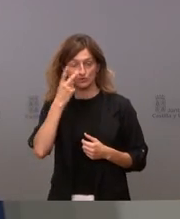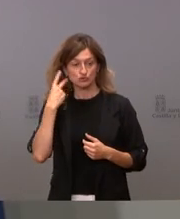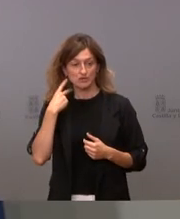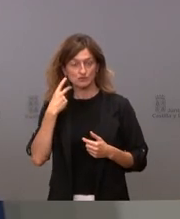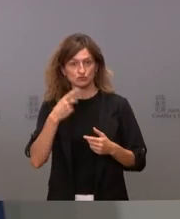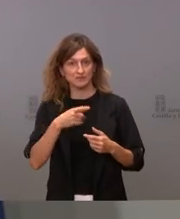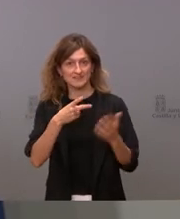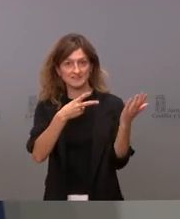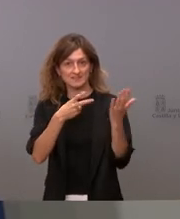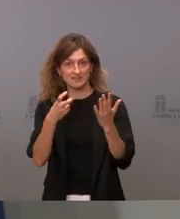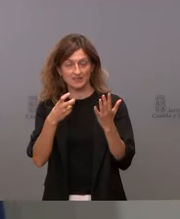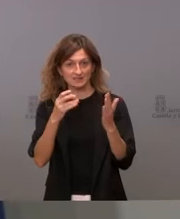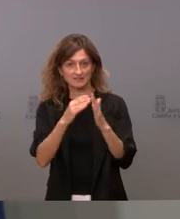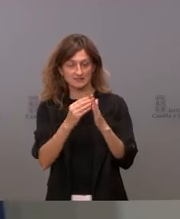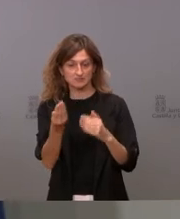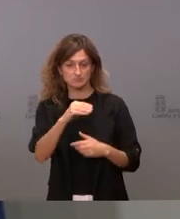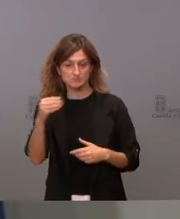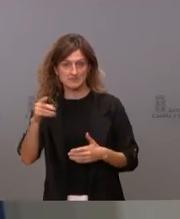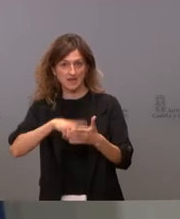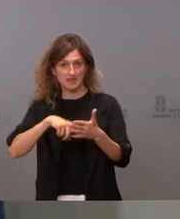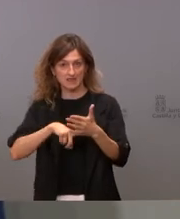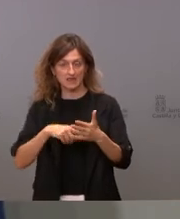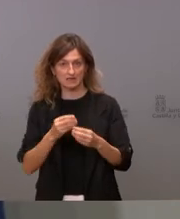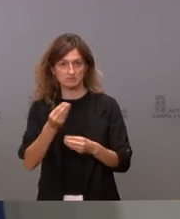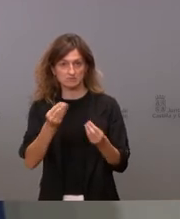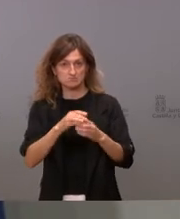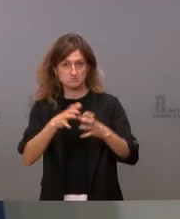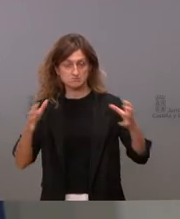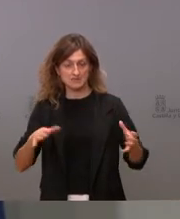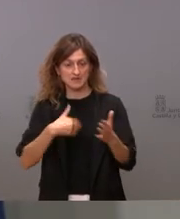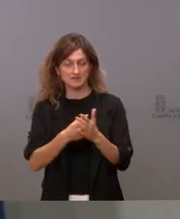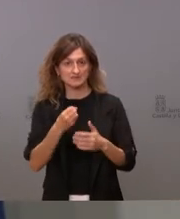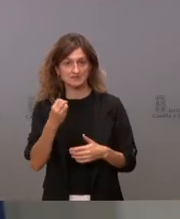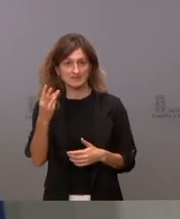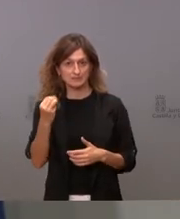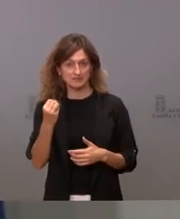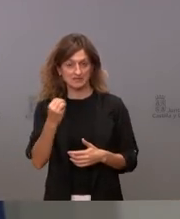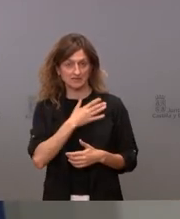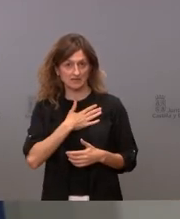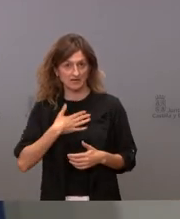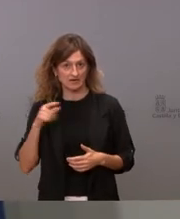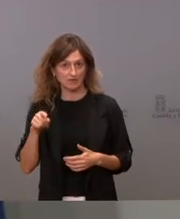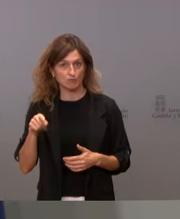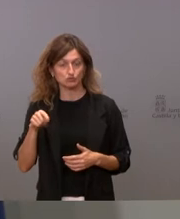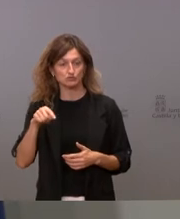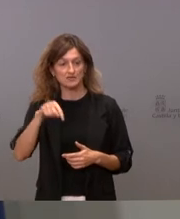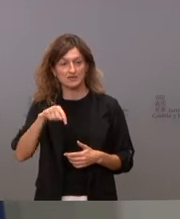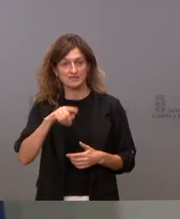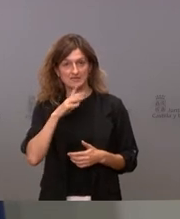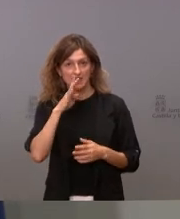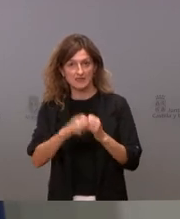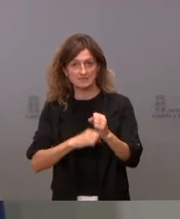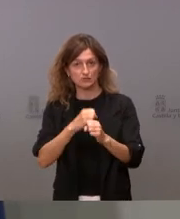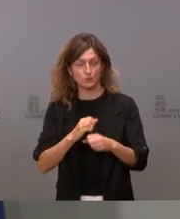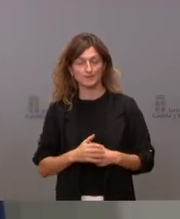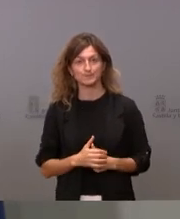público 700 viviendas de parque público hasta alcanzar las 3.000 que pensamos alcanzar en esta legislatura